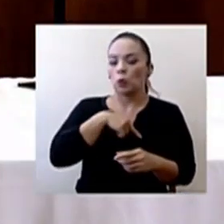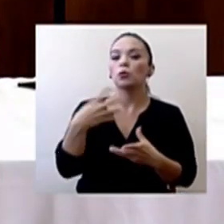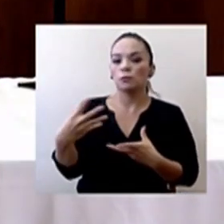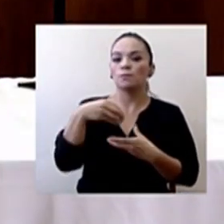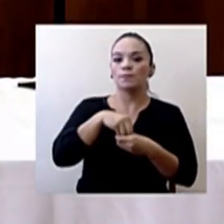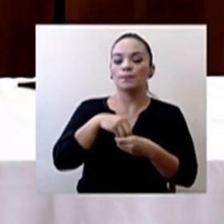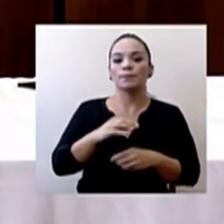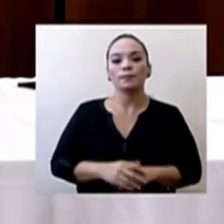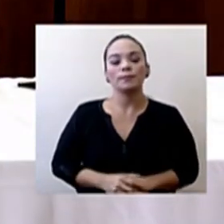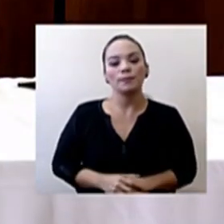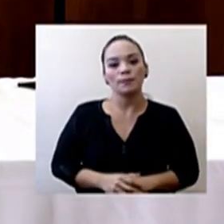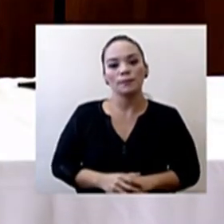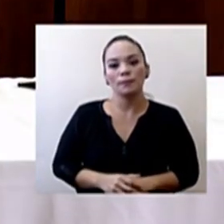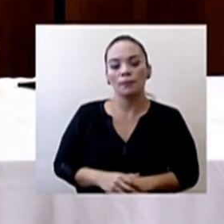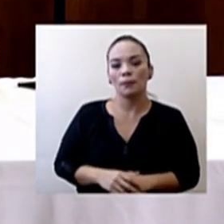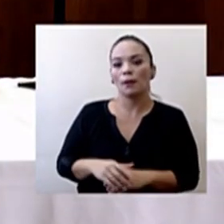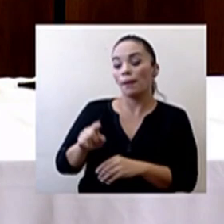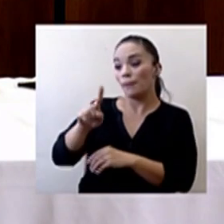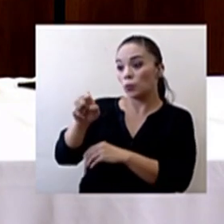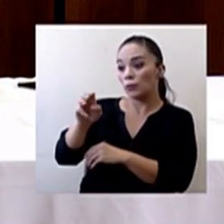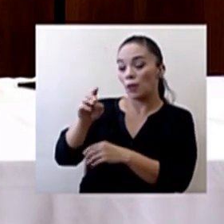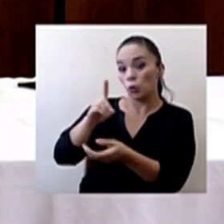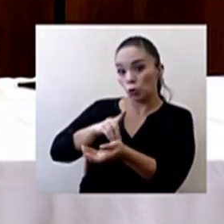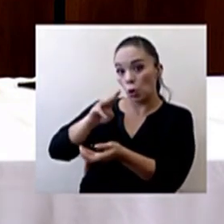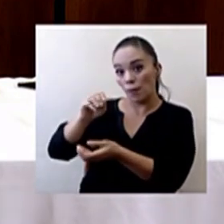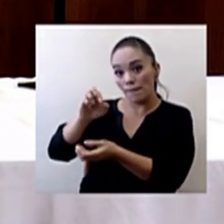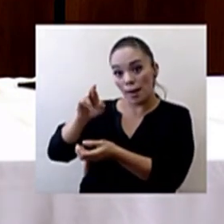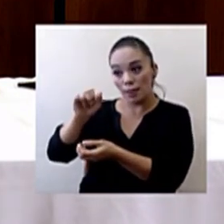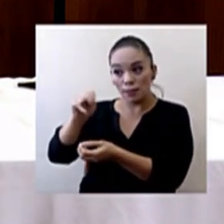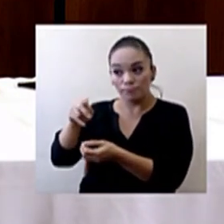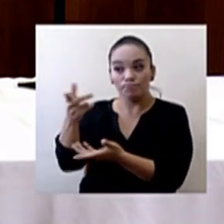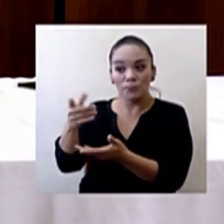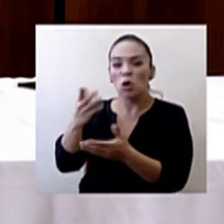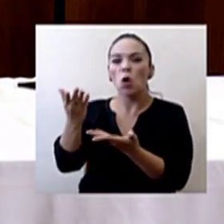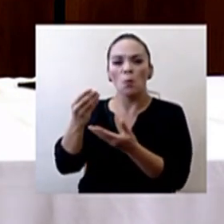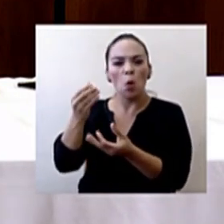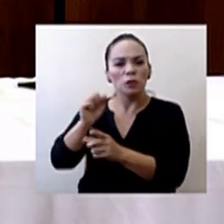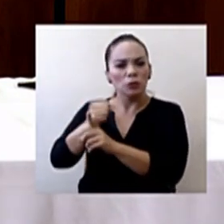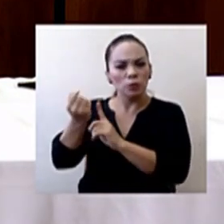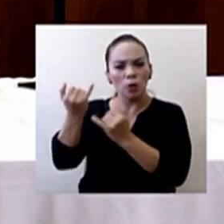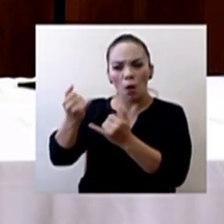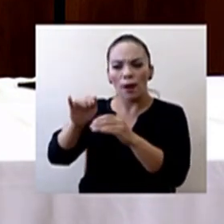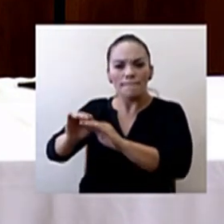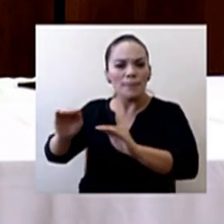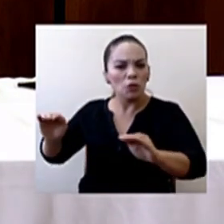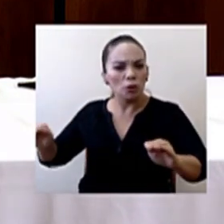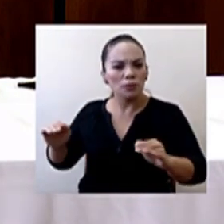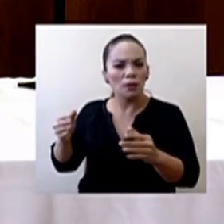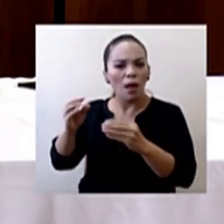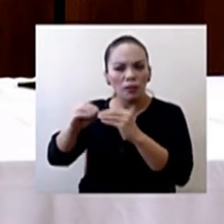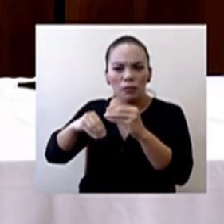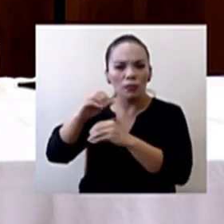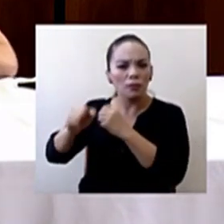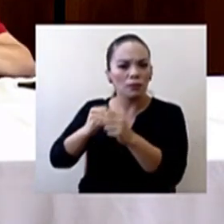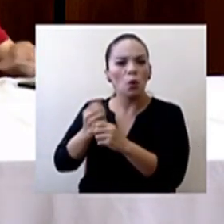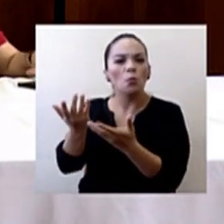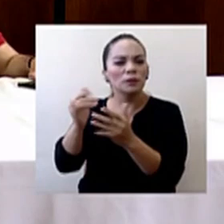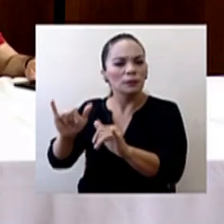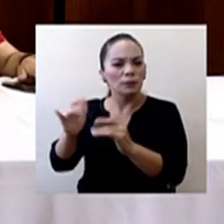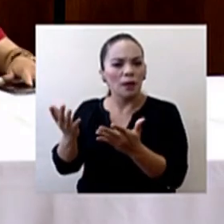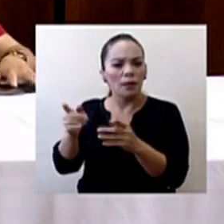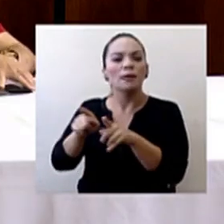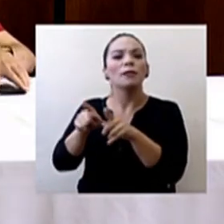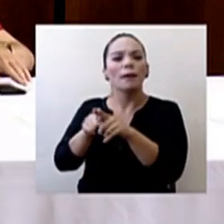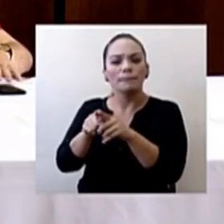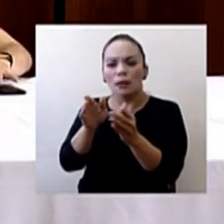Doctor Marín, si podemos ahondar en el estado de salud de los menores de edad confirmados por COVID y más o menos en qué rango están las personas que